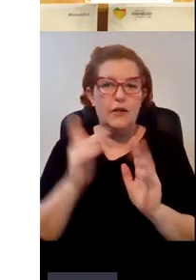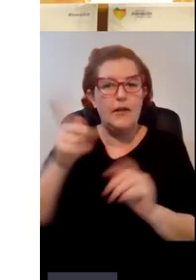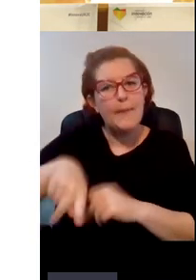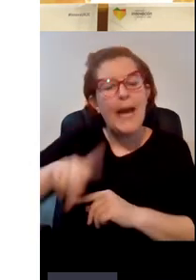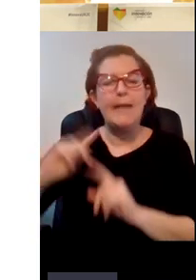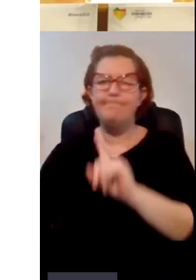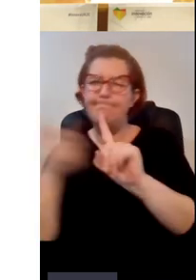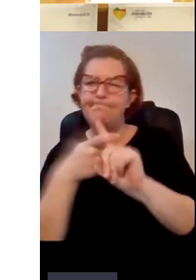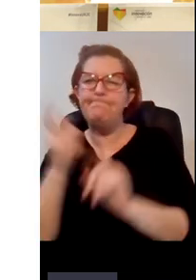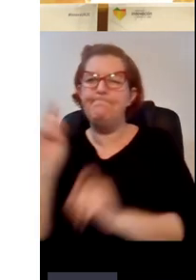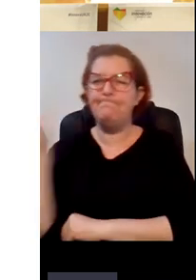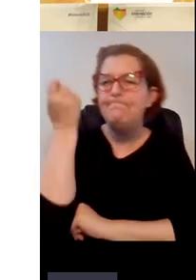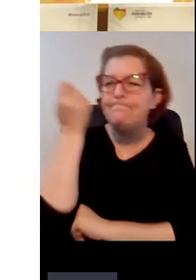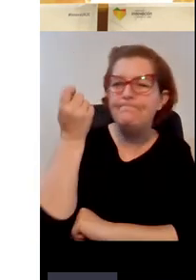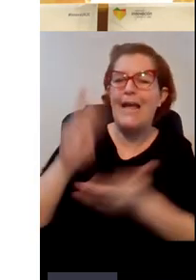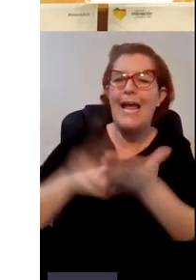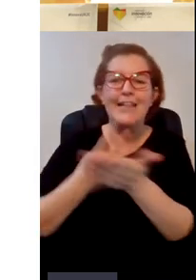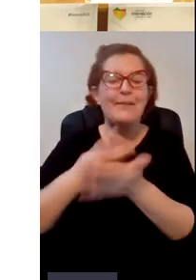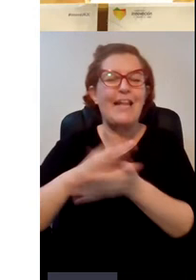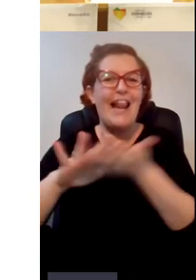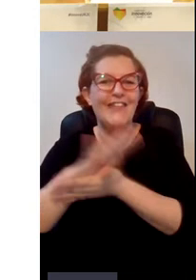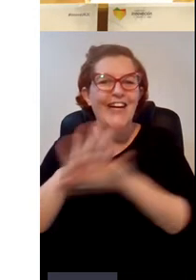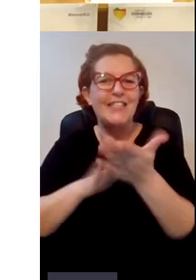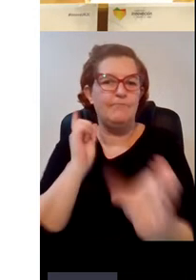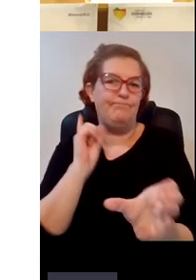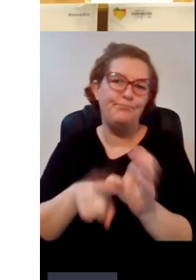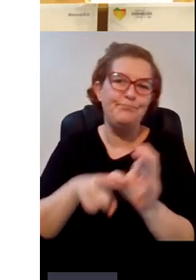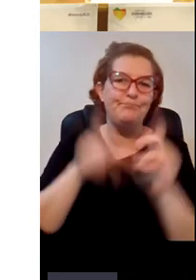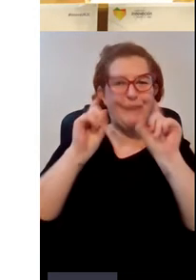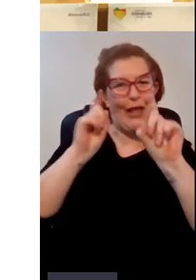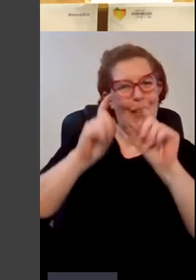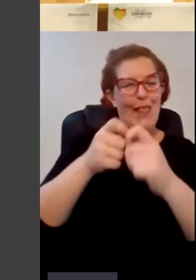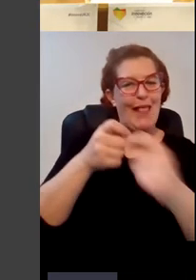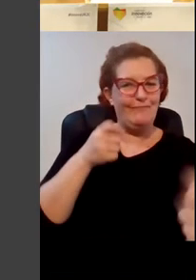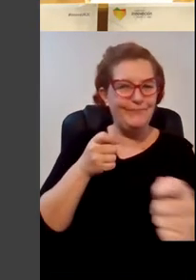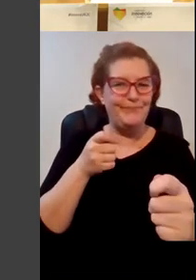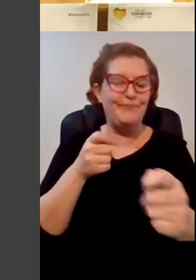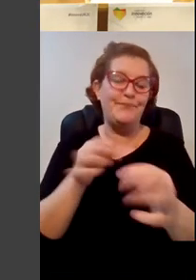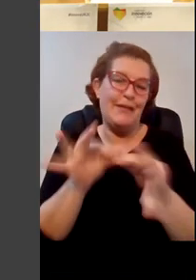que los intérpretes de lengua de signos asistieran en la docencia en remoto